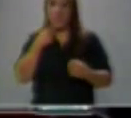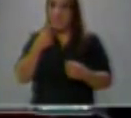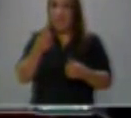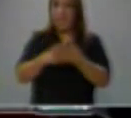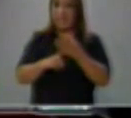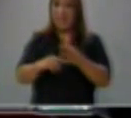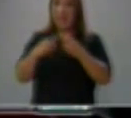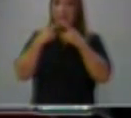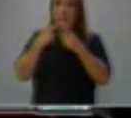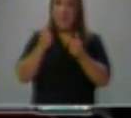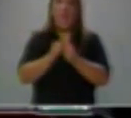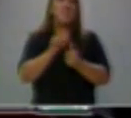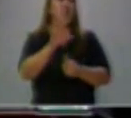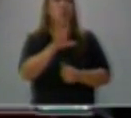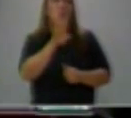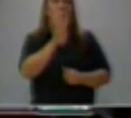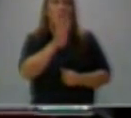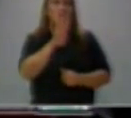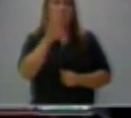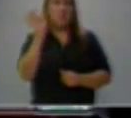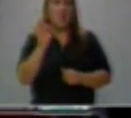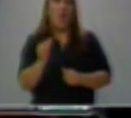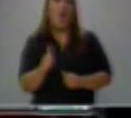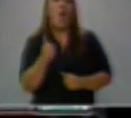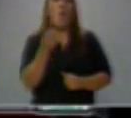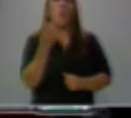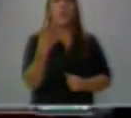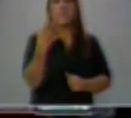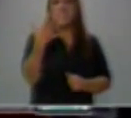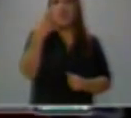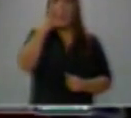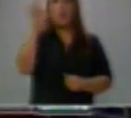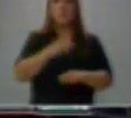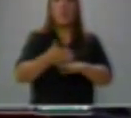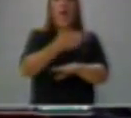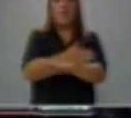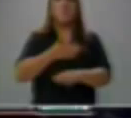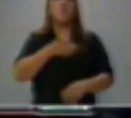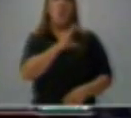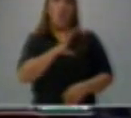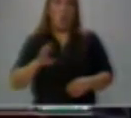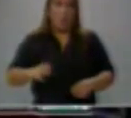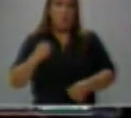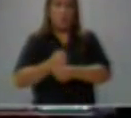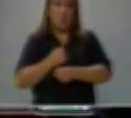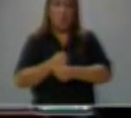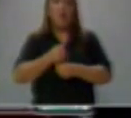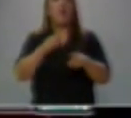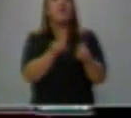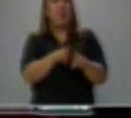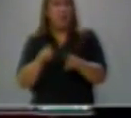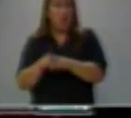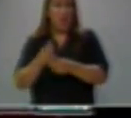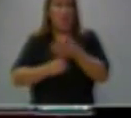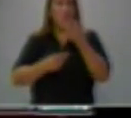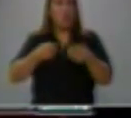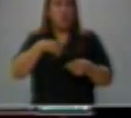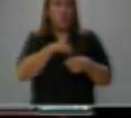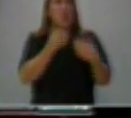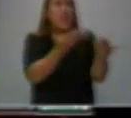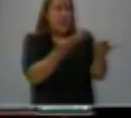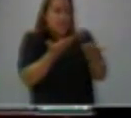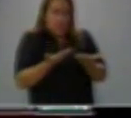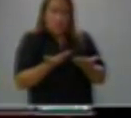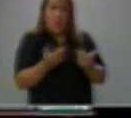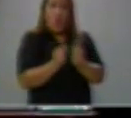redujo de 54% a 45% durante mi gobierno. Le hago recordar que nosotros recibimos la